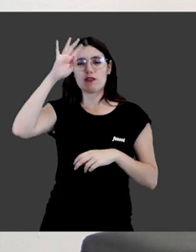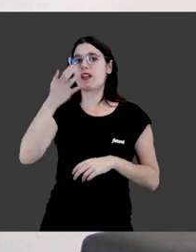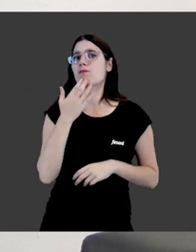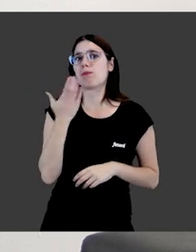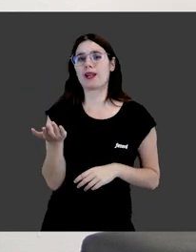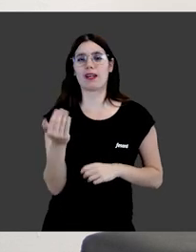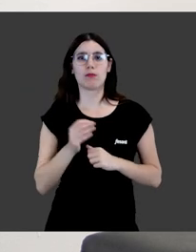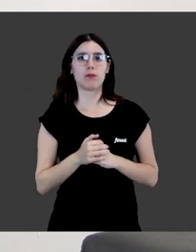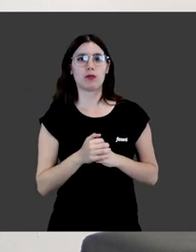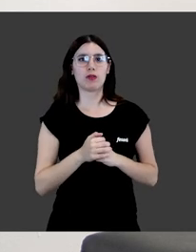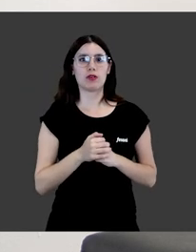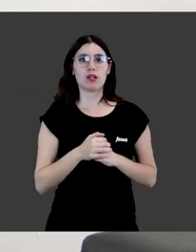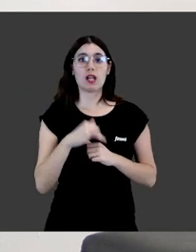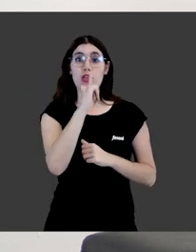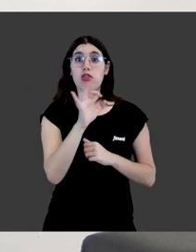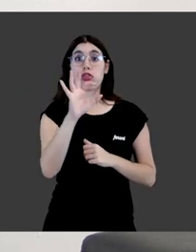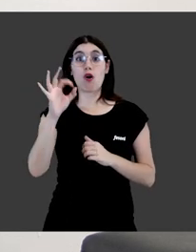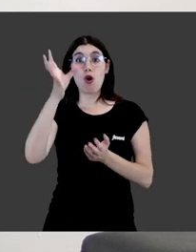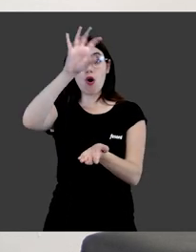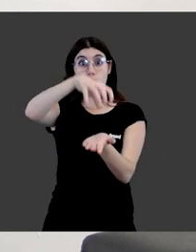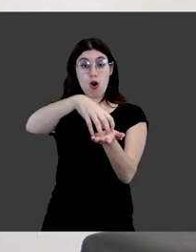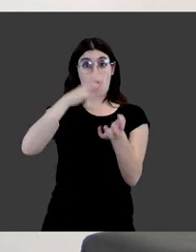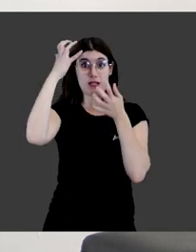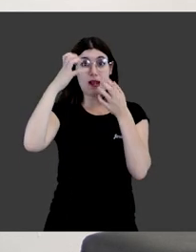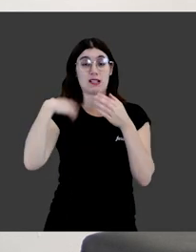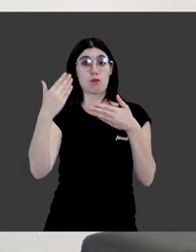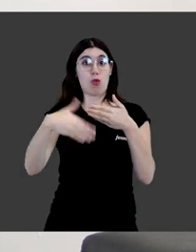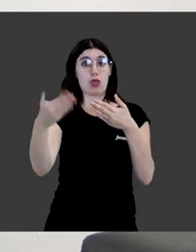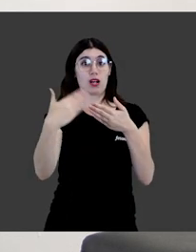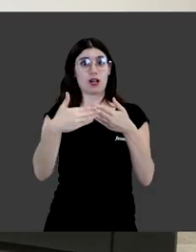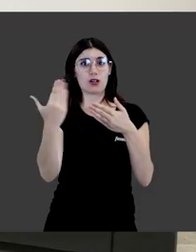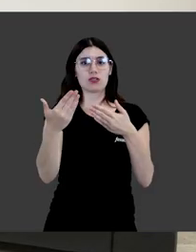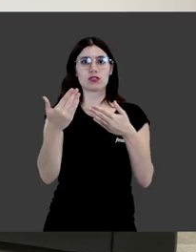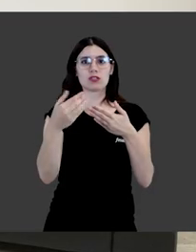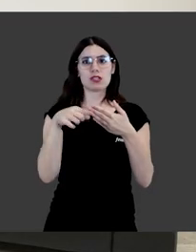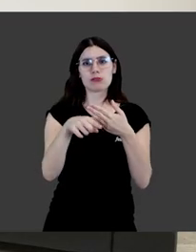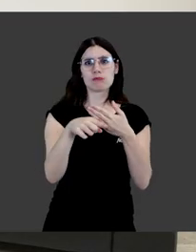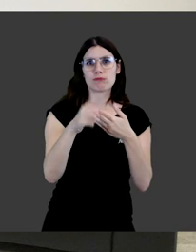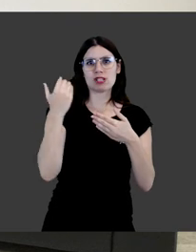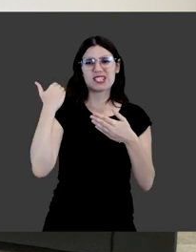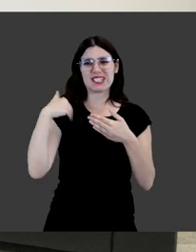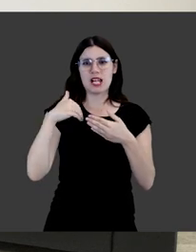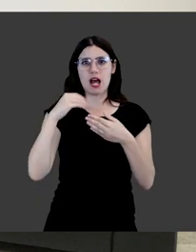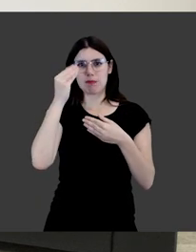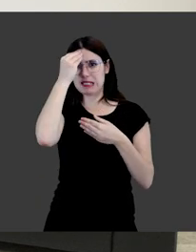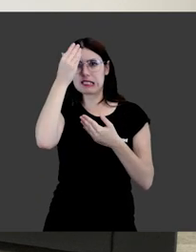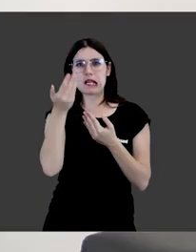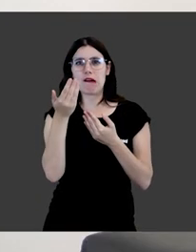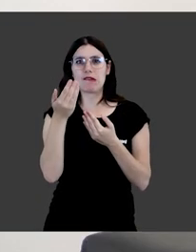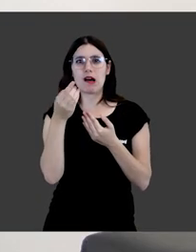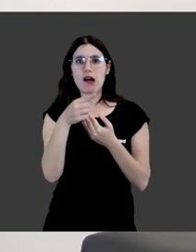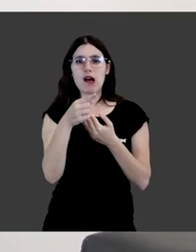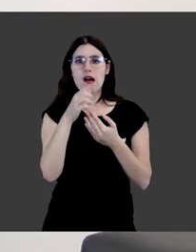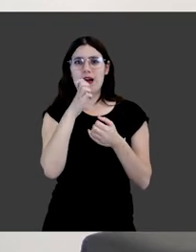filosofía. Estoy pensando, por ejemplo, en los zoológicos. Estos zoos modernos que John Berger ya decía que